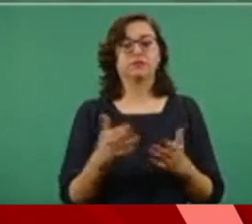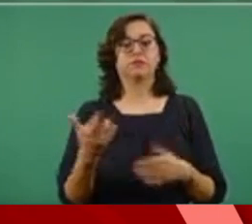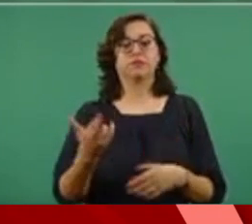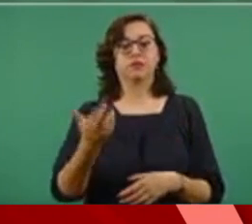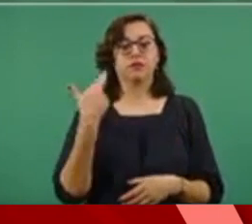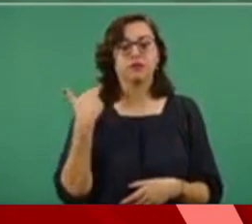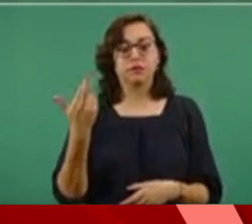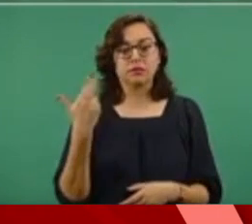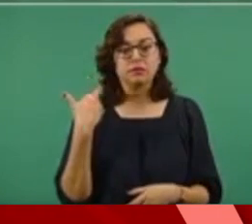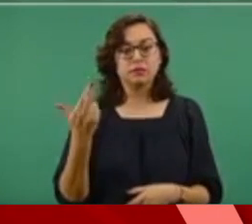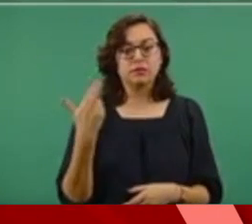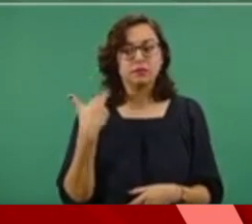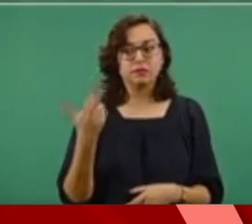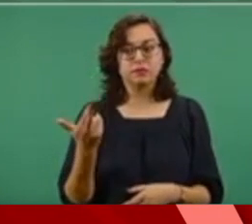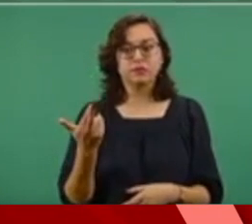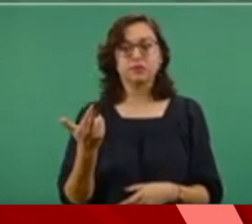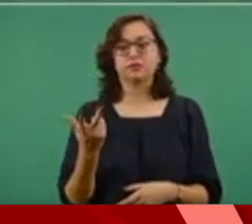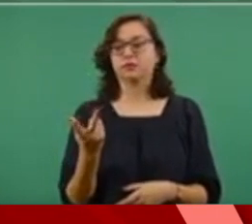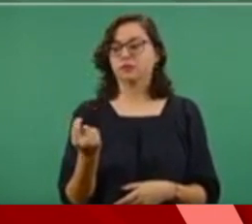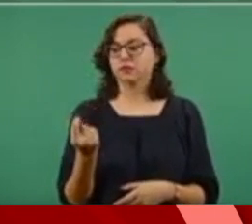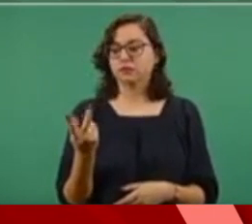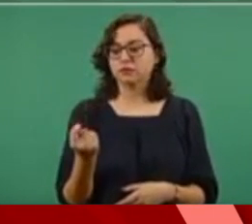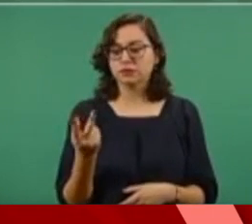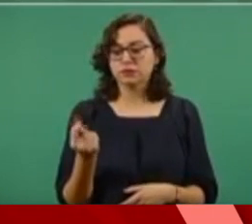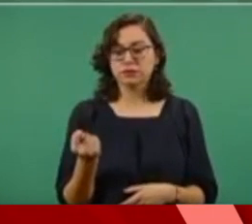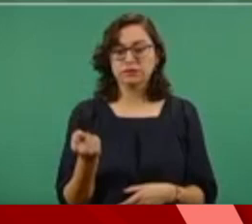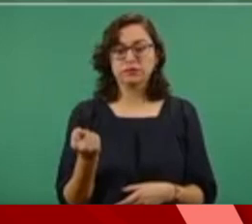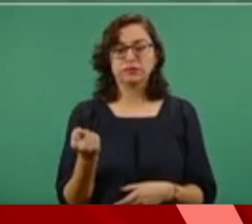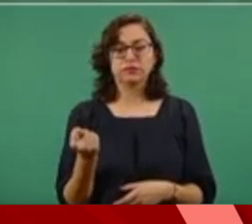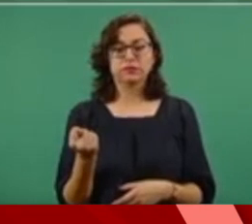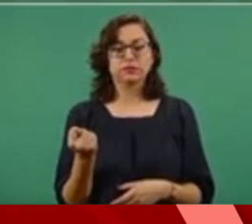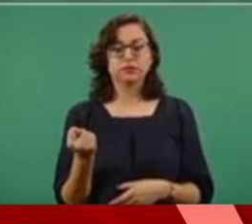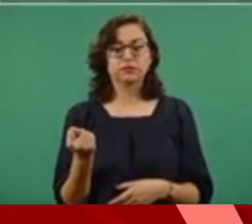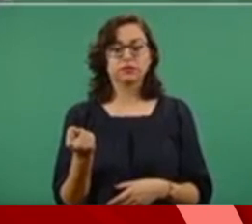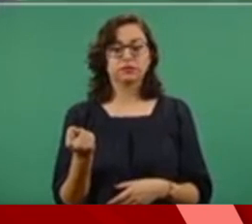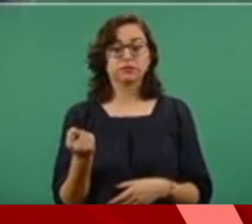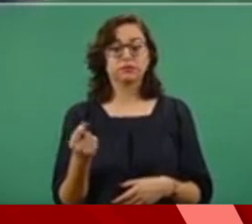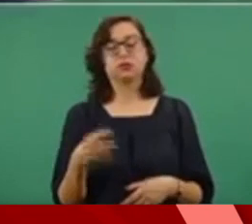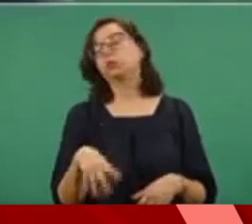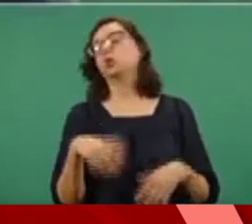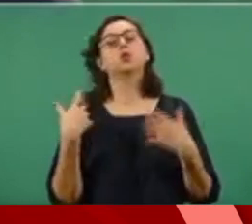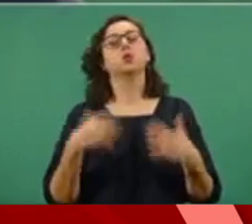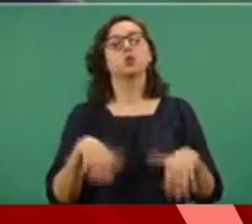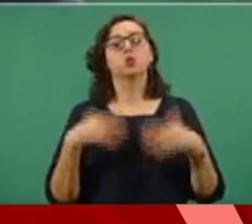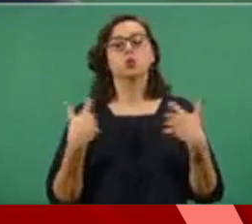radio, la televisión, pero una cosa